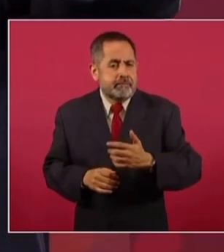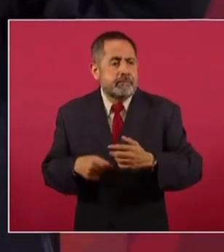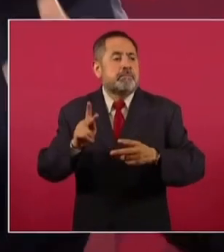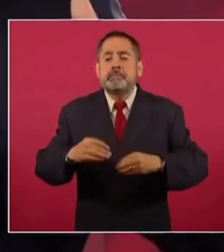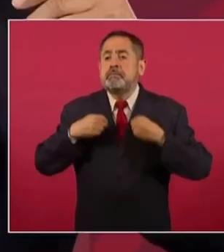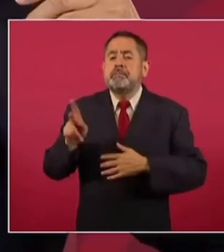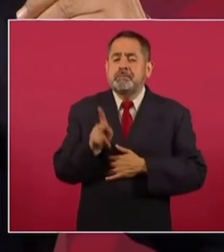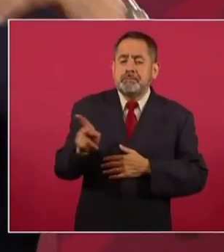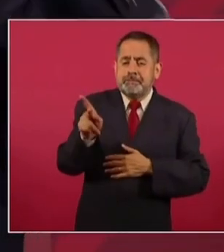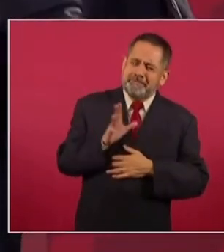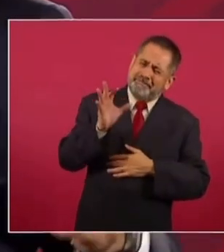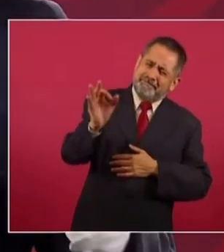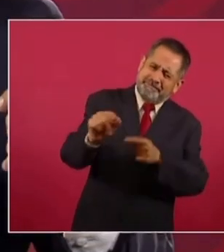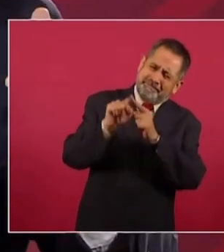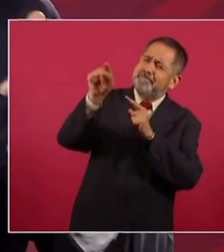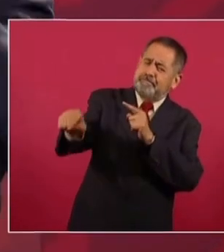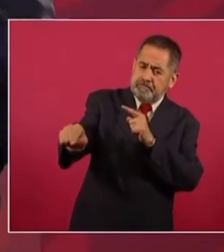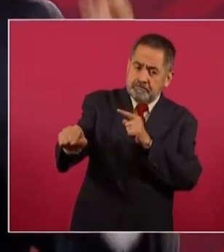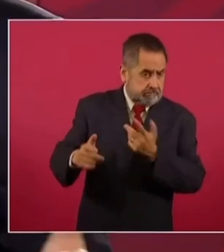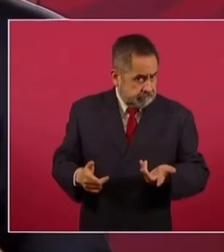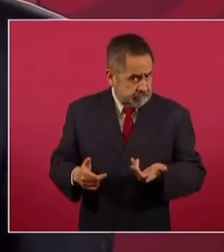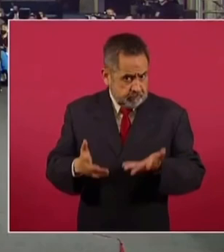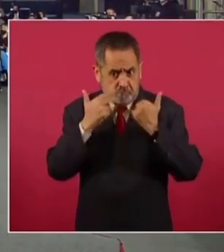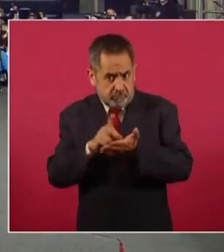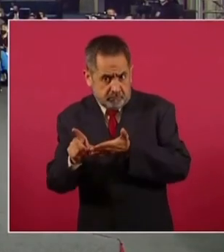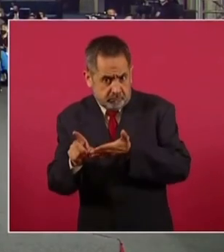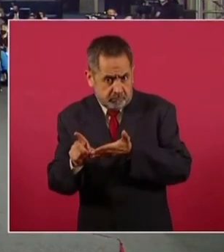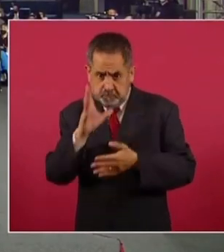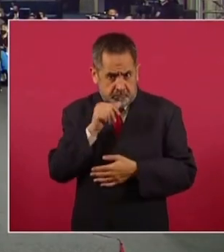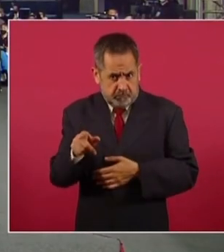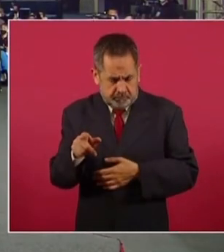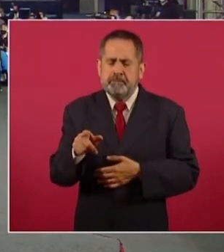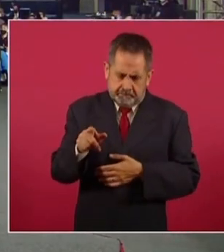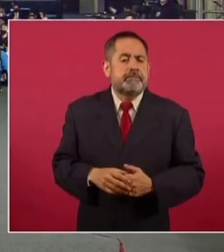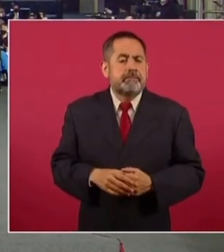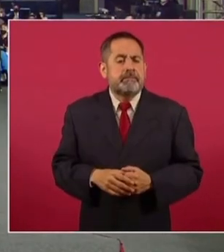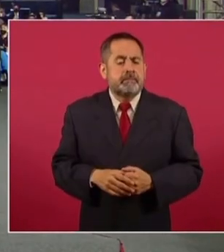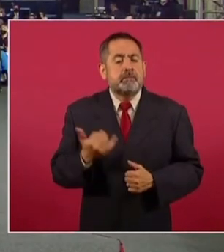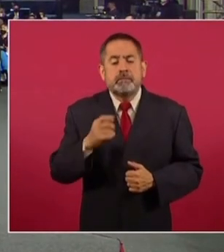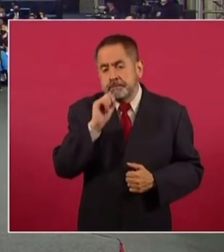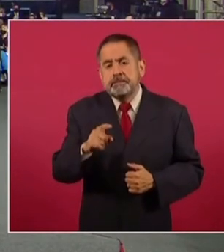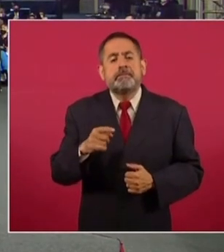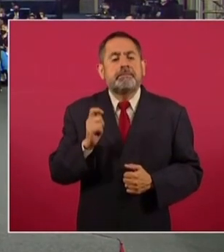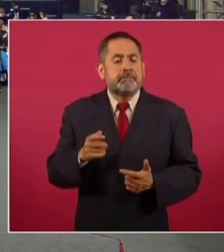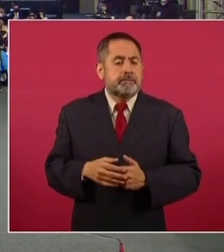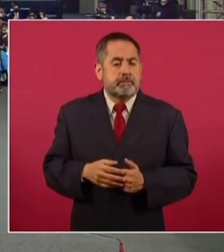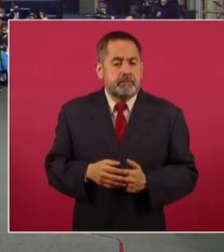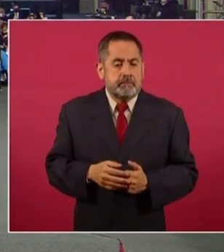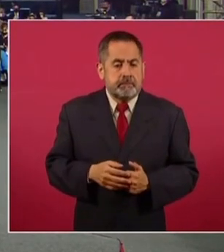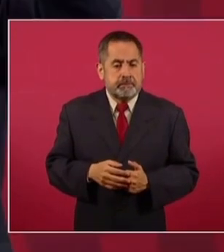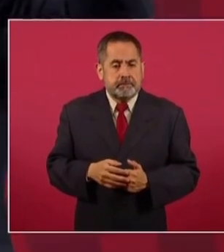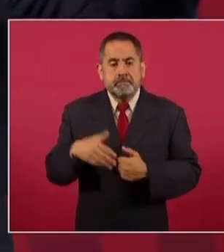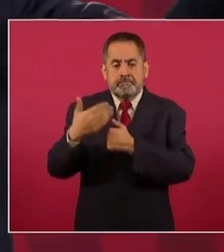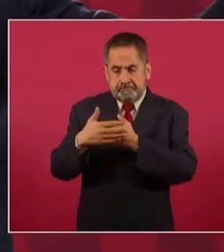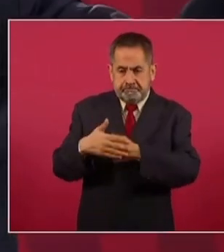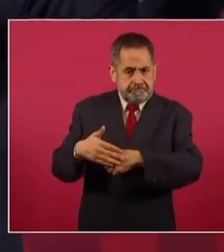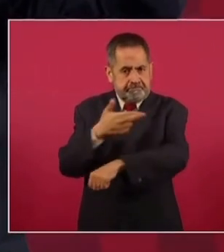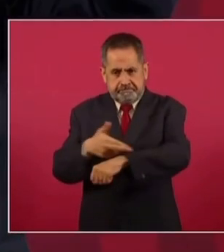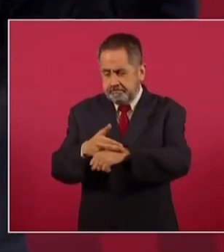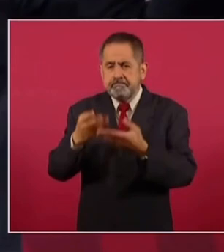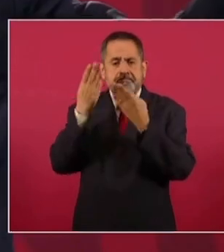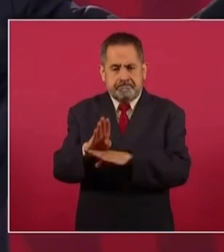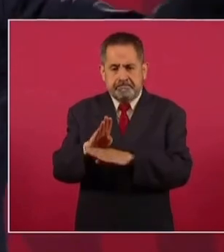viven en los pueblos apartados, que no tienen derecho a tener estos servicios. Entonces, vamos a tener esta